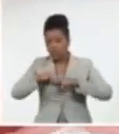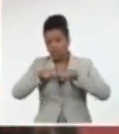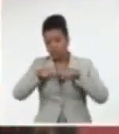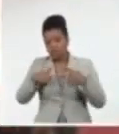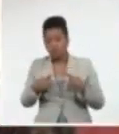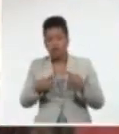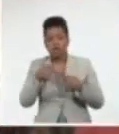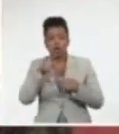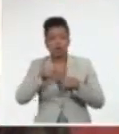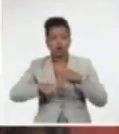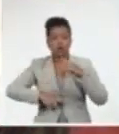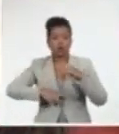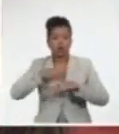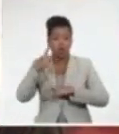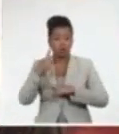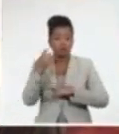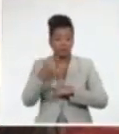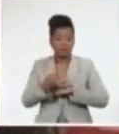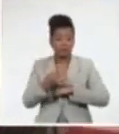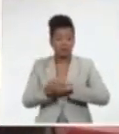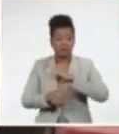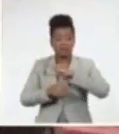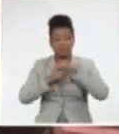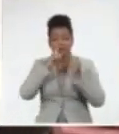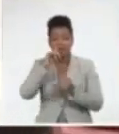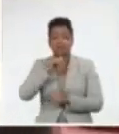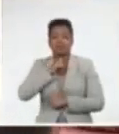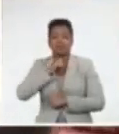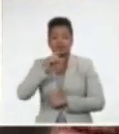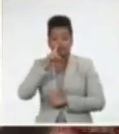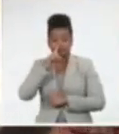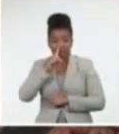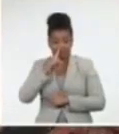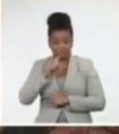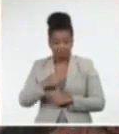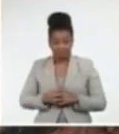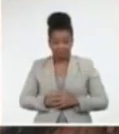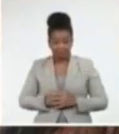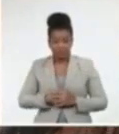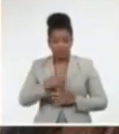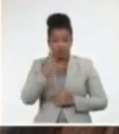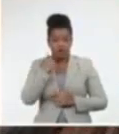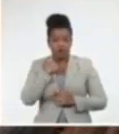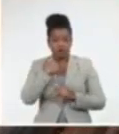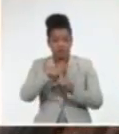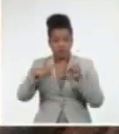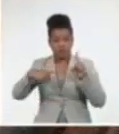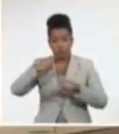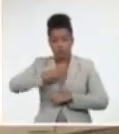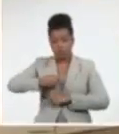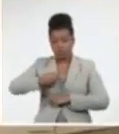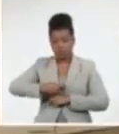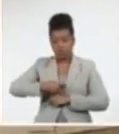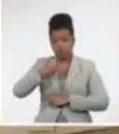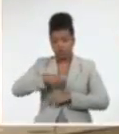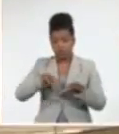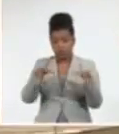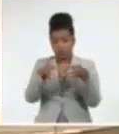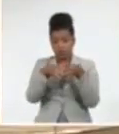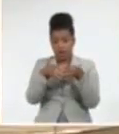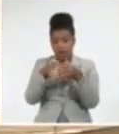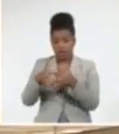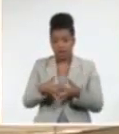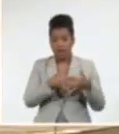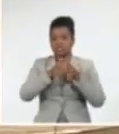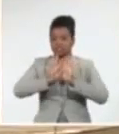contra la toma de posesión del actual mandatario Joseph Biden. Tras año y medio de juicio, los tribunales estadounidenses ya